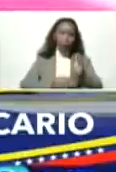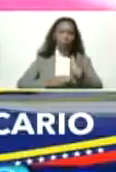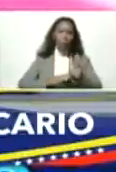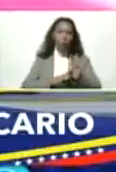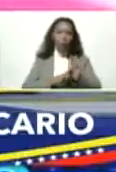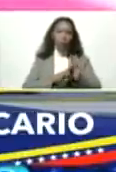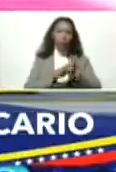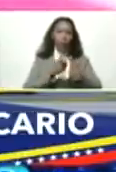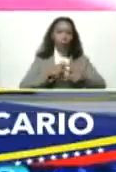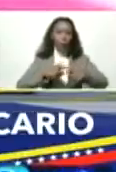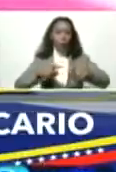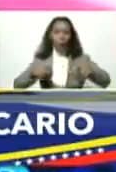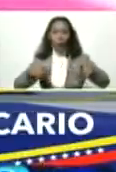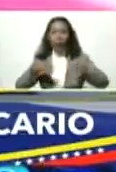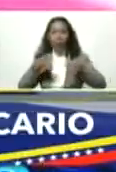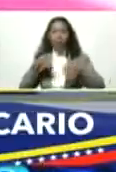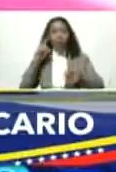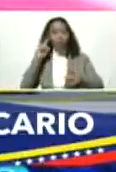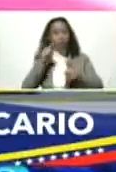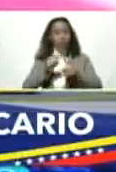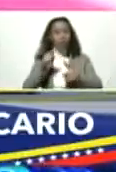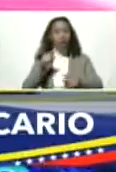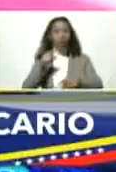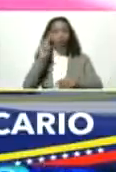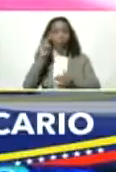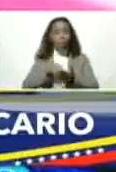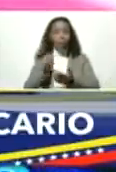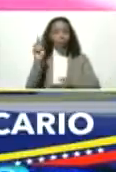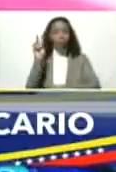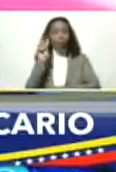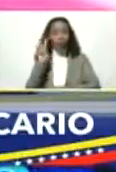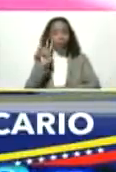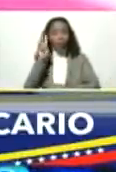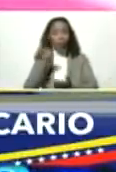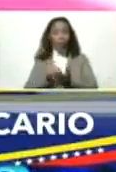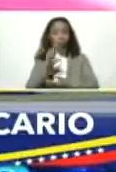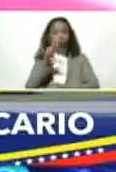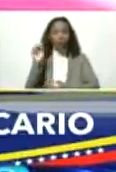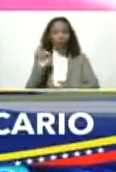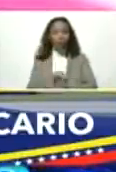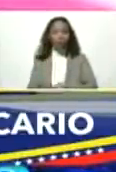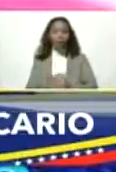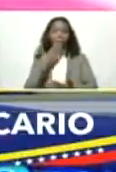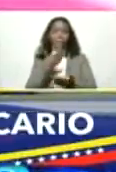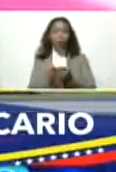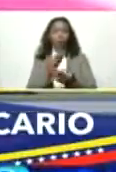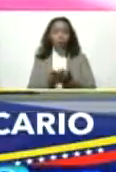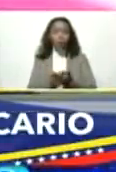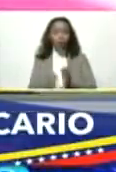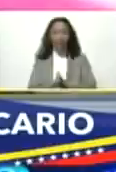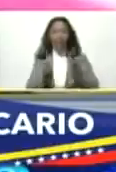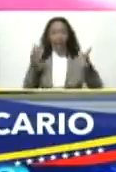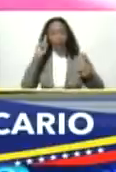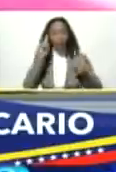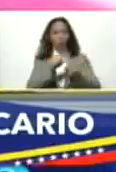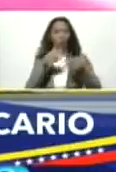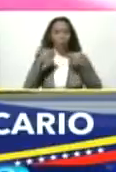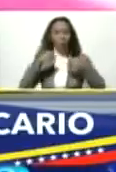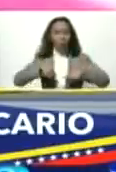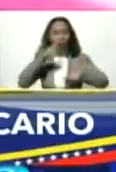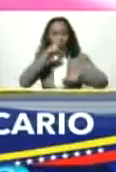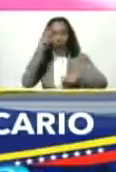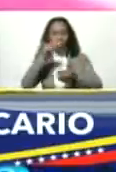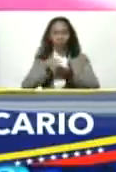segura hacia el crecimiento 2022-2030. Propongámonos grandes metas para este año